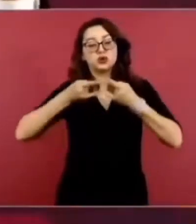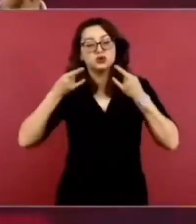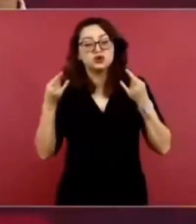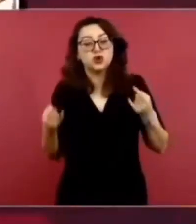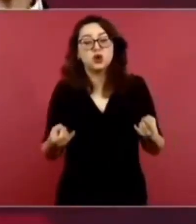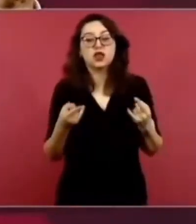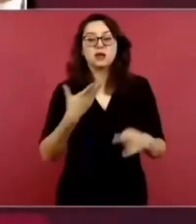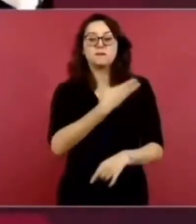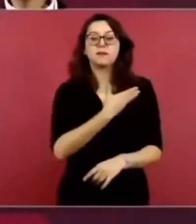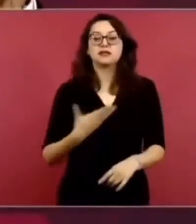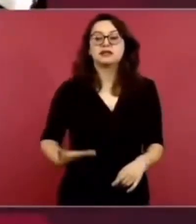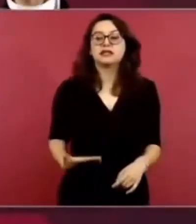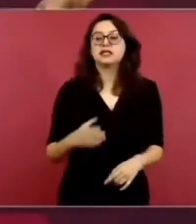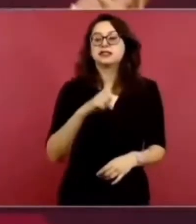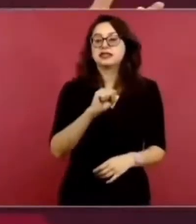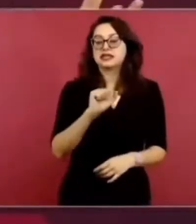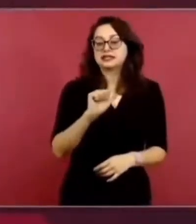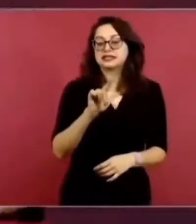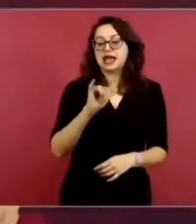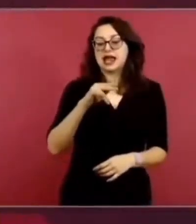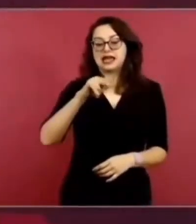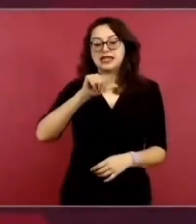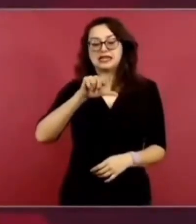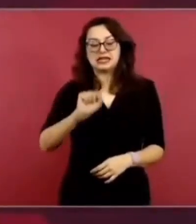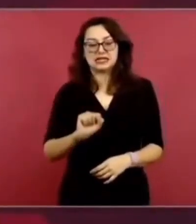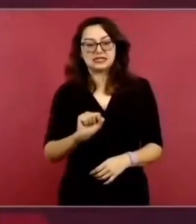surge el PRIAN.